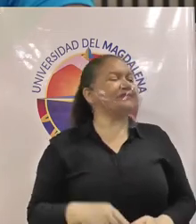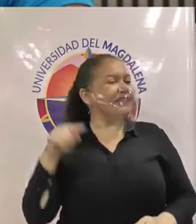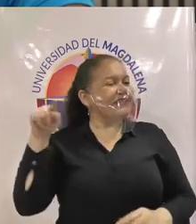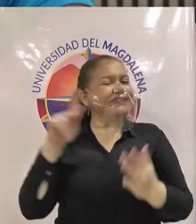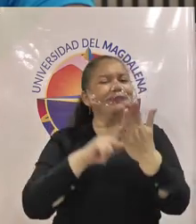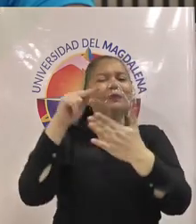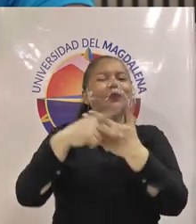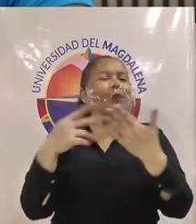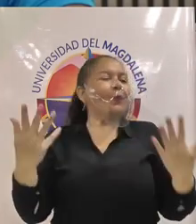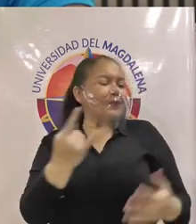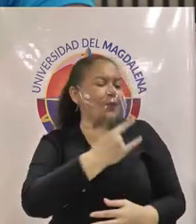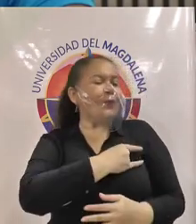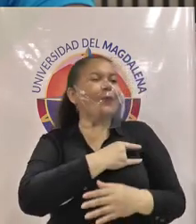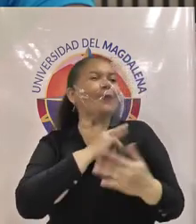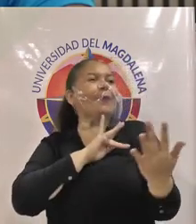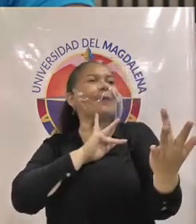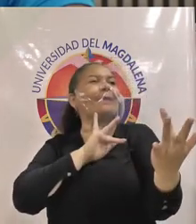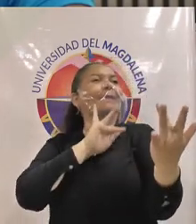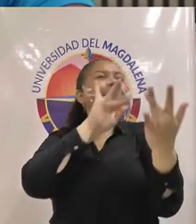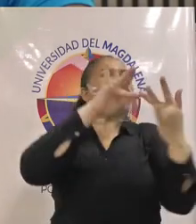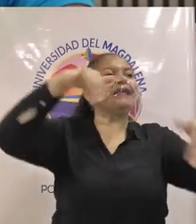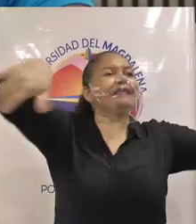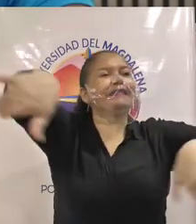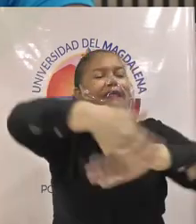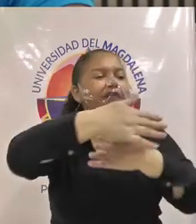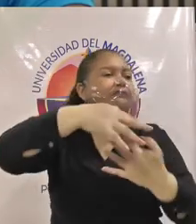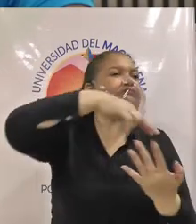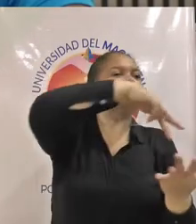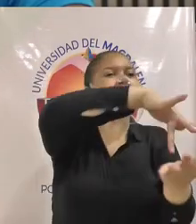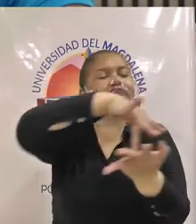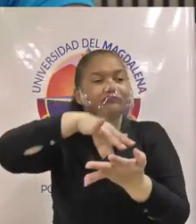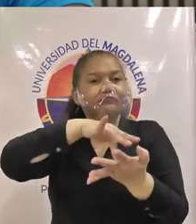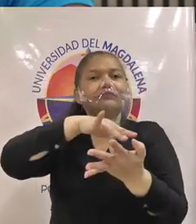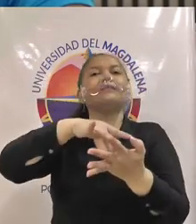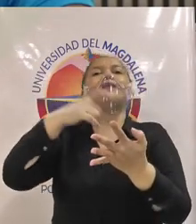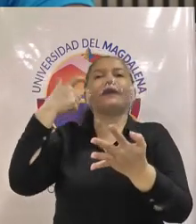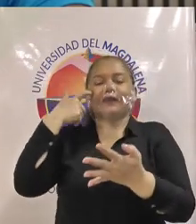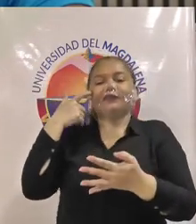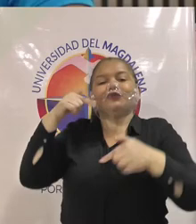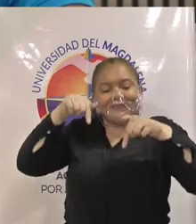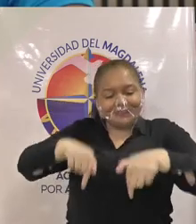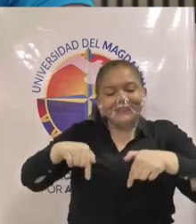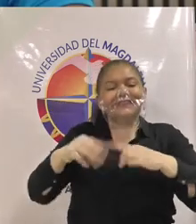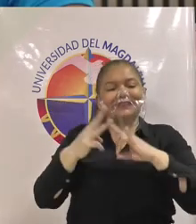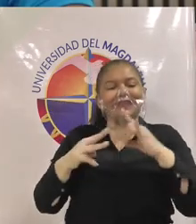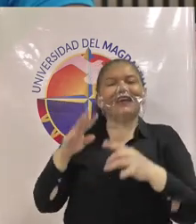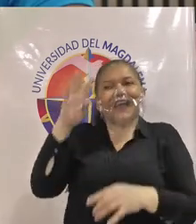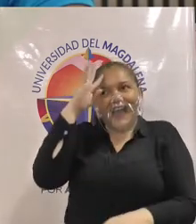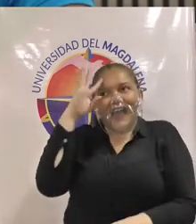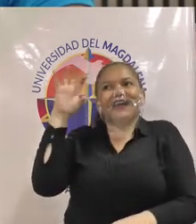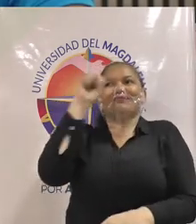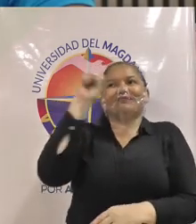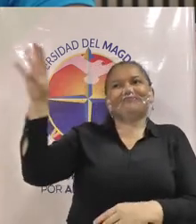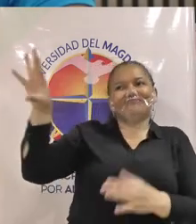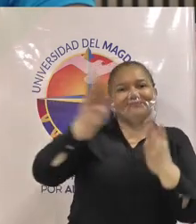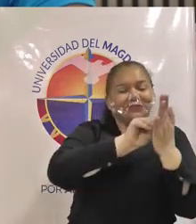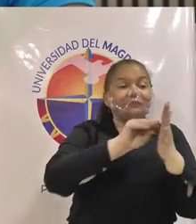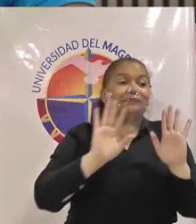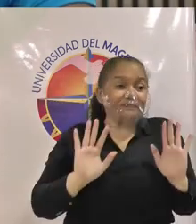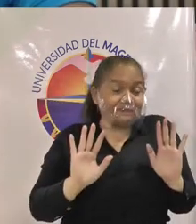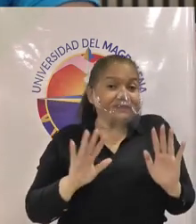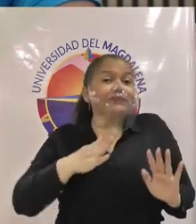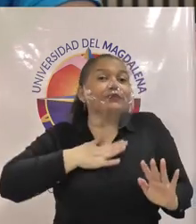y es recordar la proyección social que tiene la universidad el compromiso con el territorio es eso tal vez como universidad no podemos